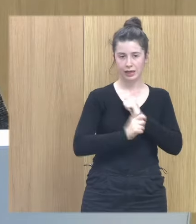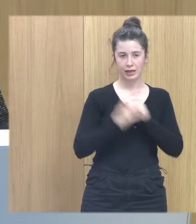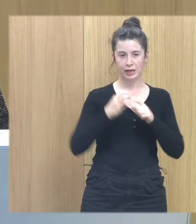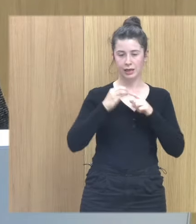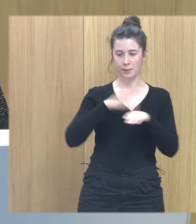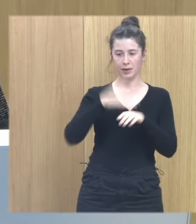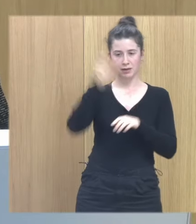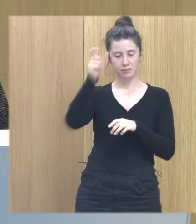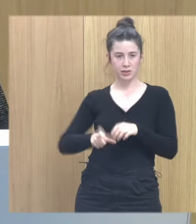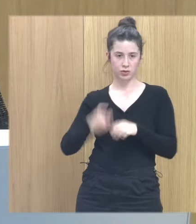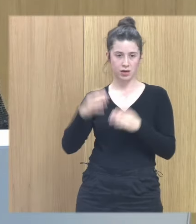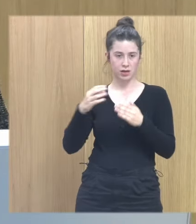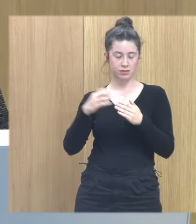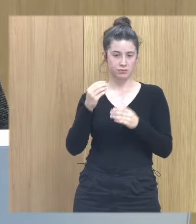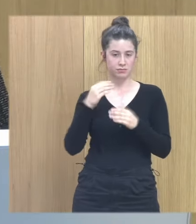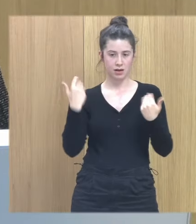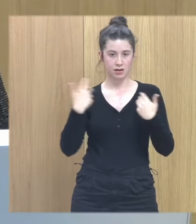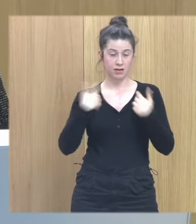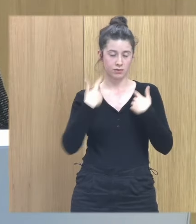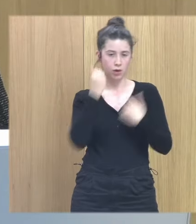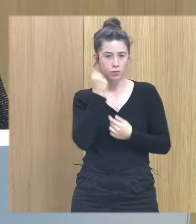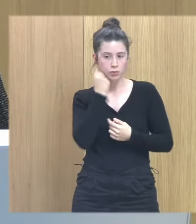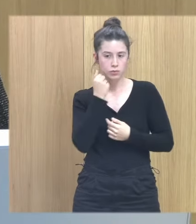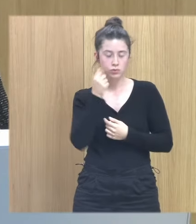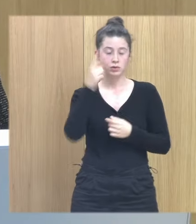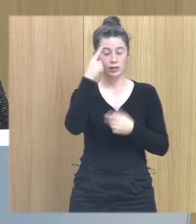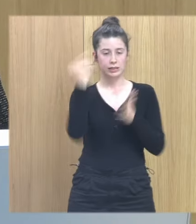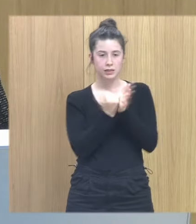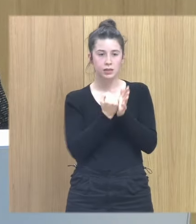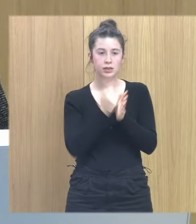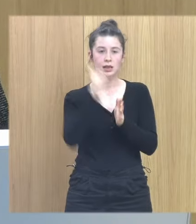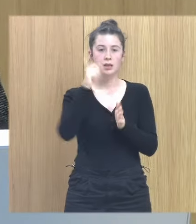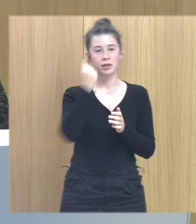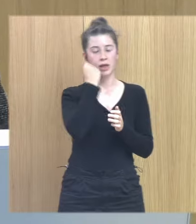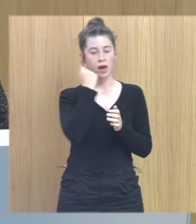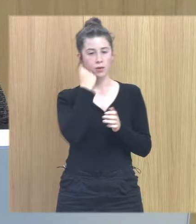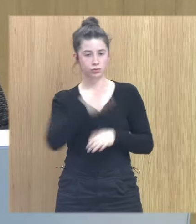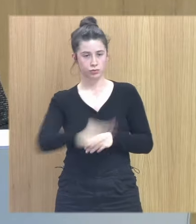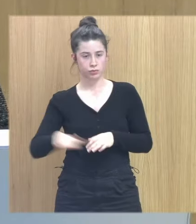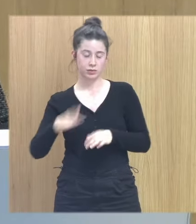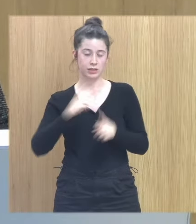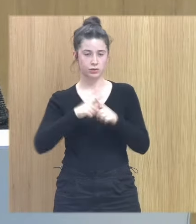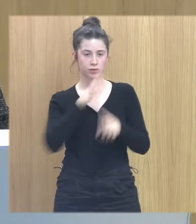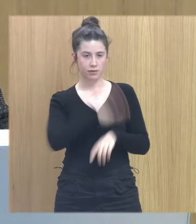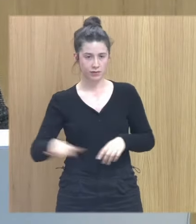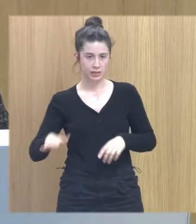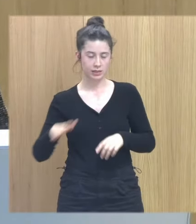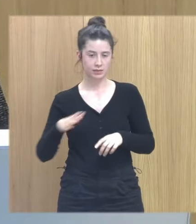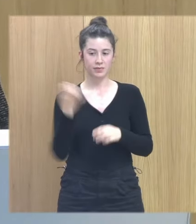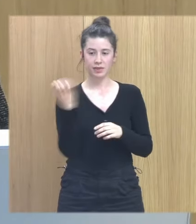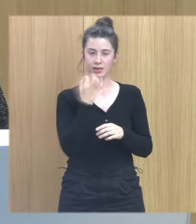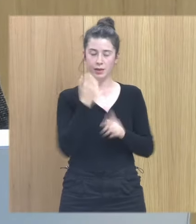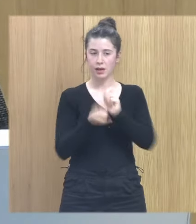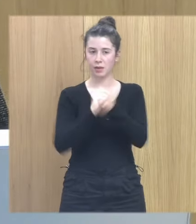personas con historias de trauma y desde luego cuando trabajamos con personas con historias de abuso sexual infantil hay que cambiarles el concepto de